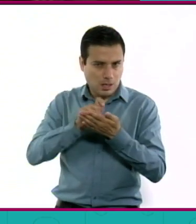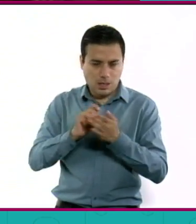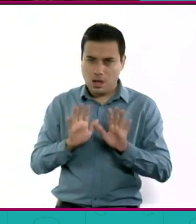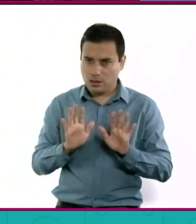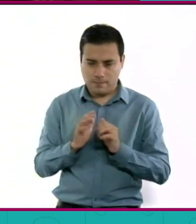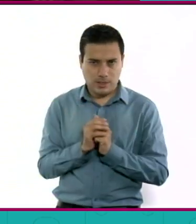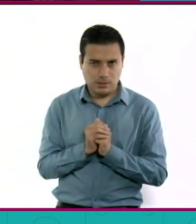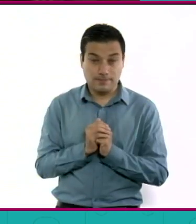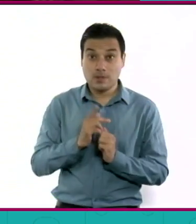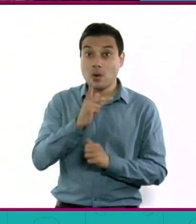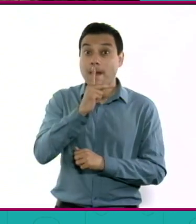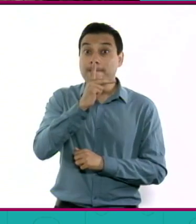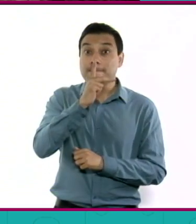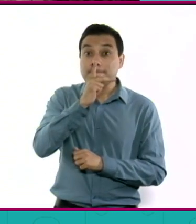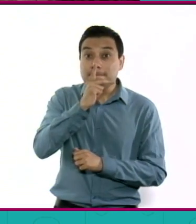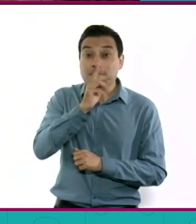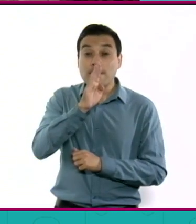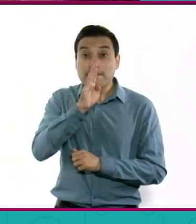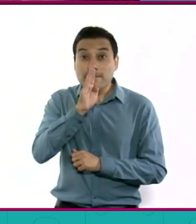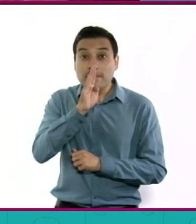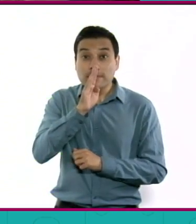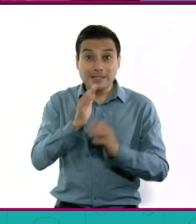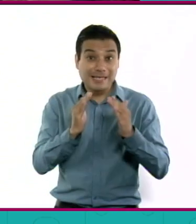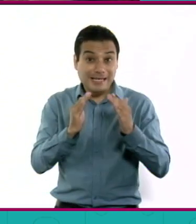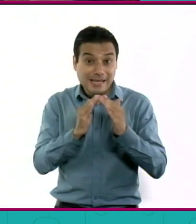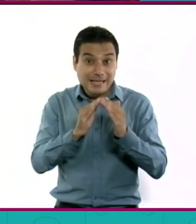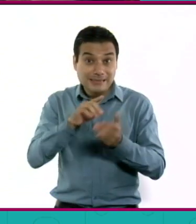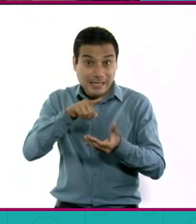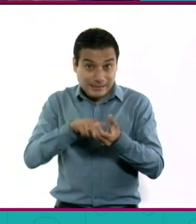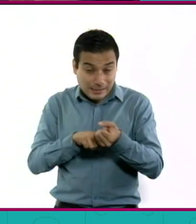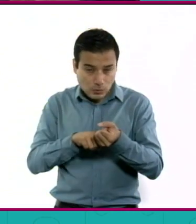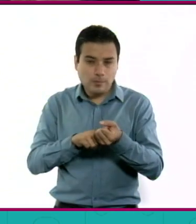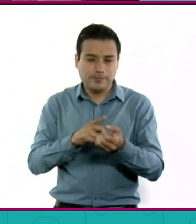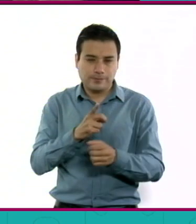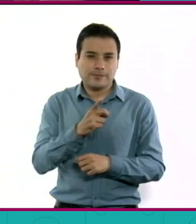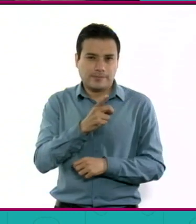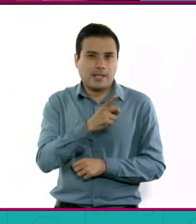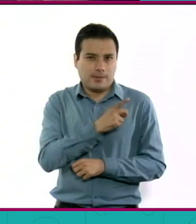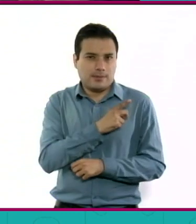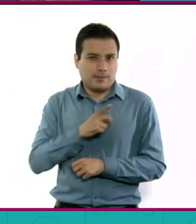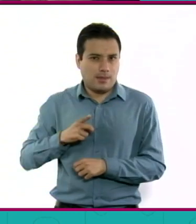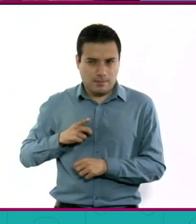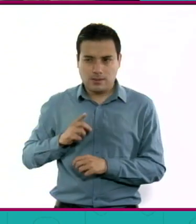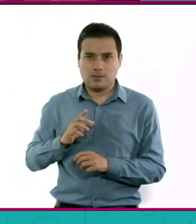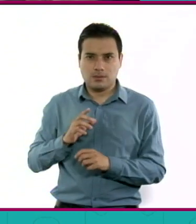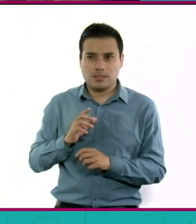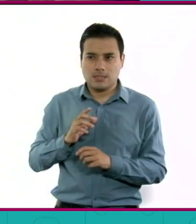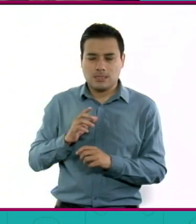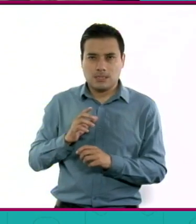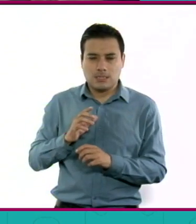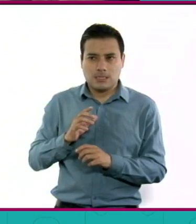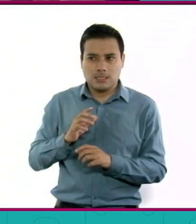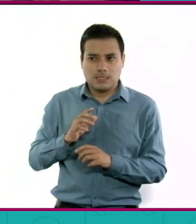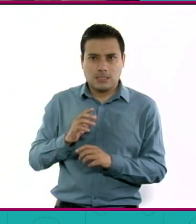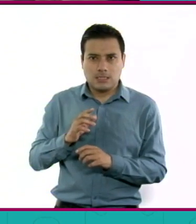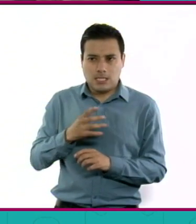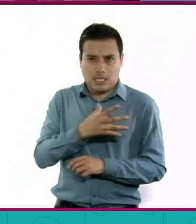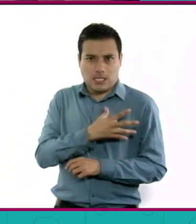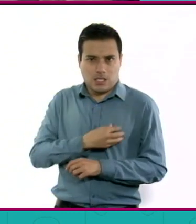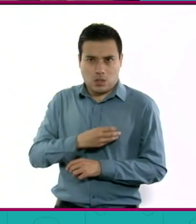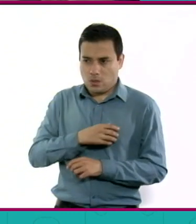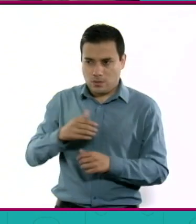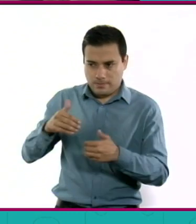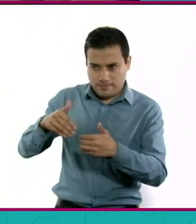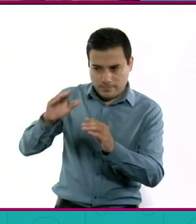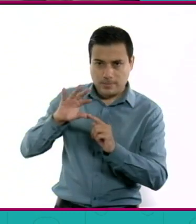las mamás y los papás dentro de casa también la posibilidad de poder hacer sus otras labores sin la presión y la carga de